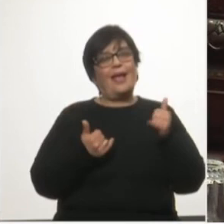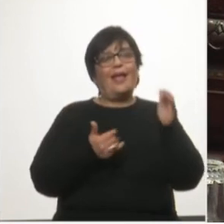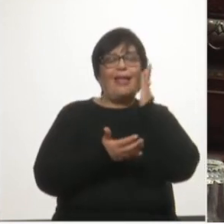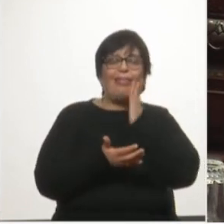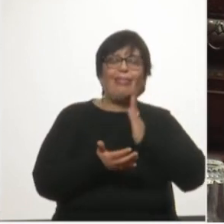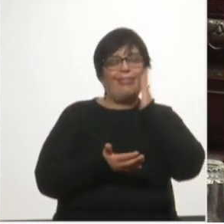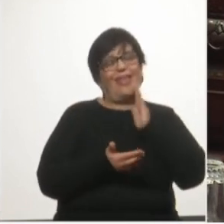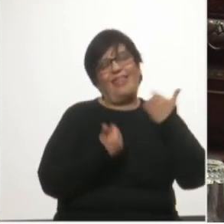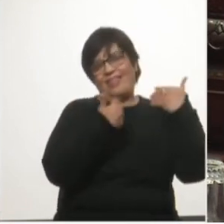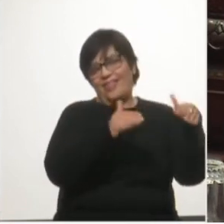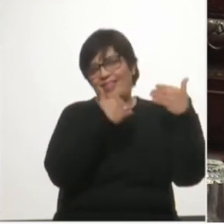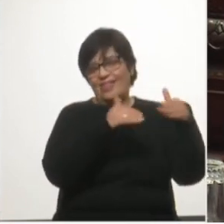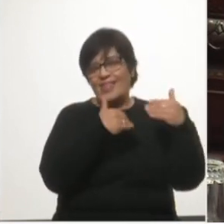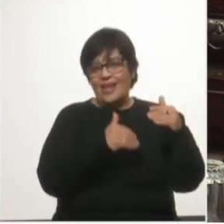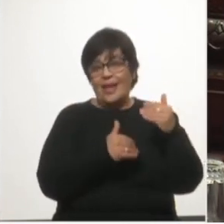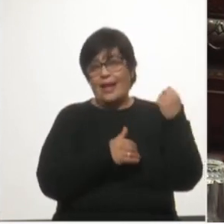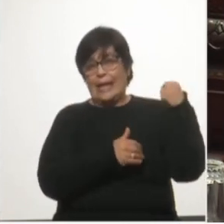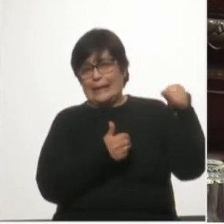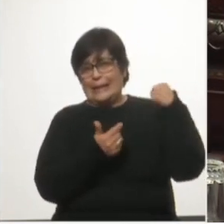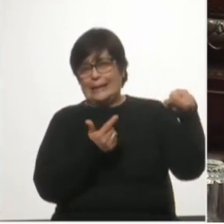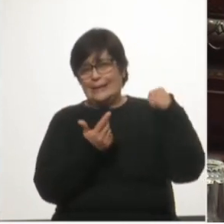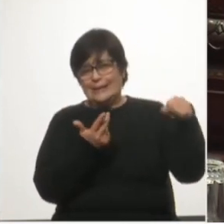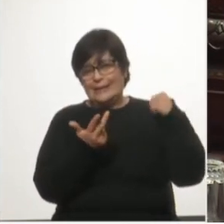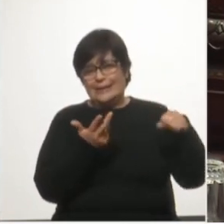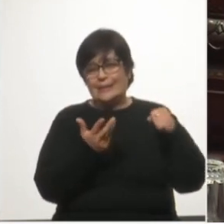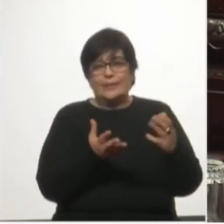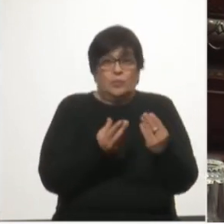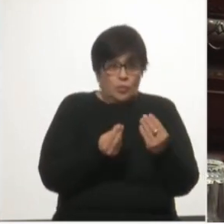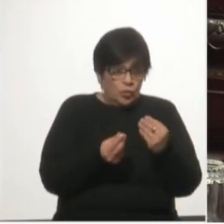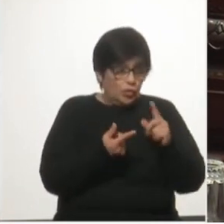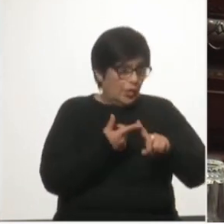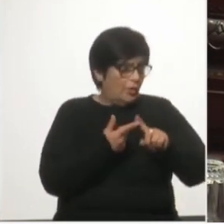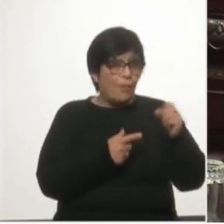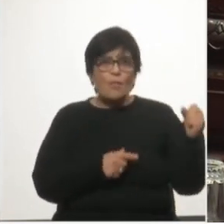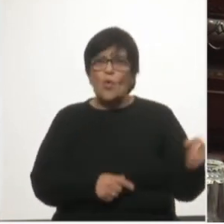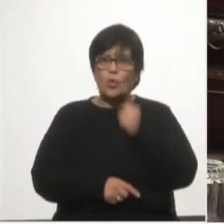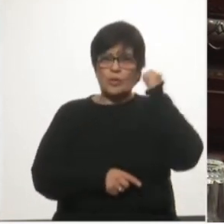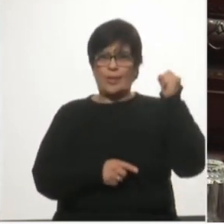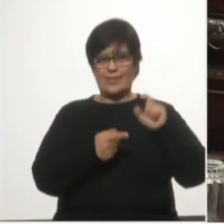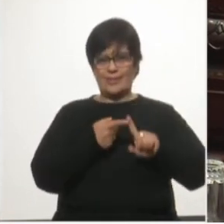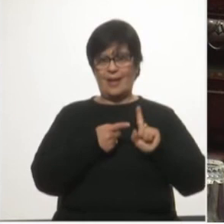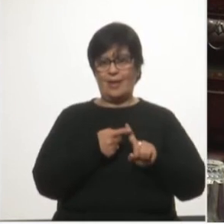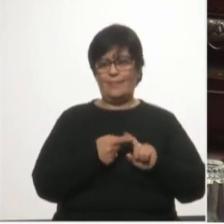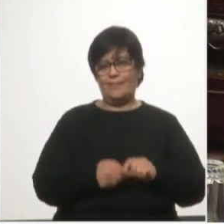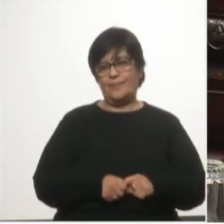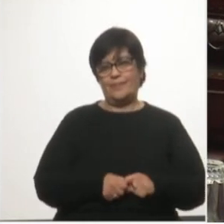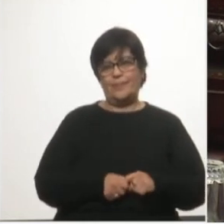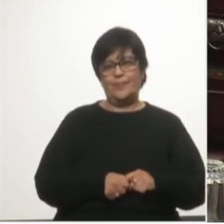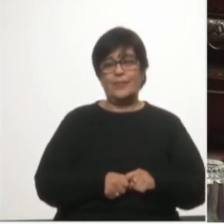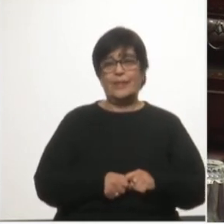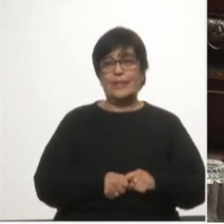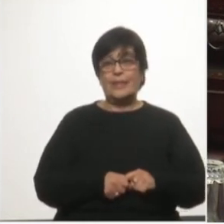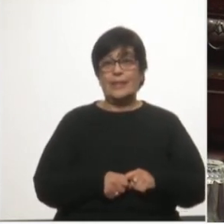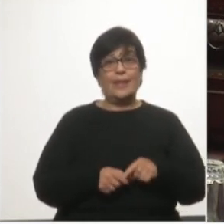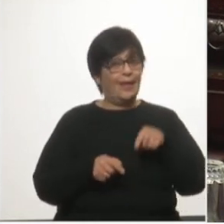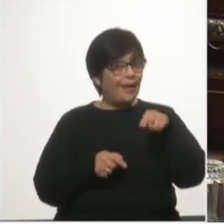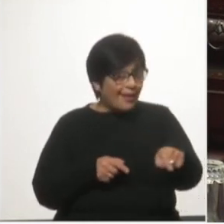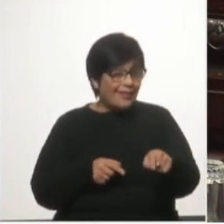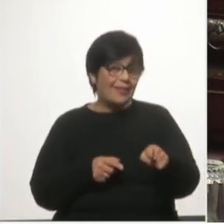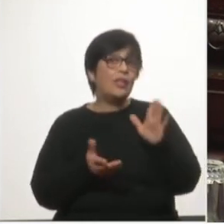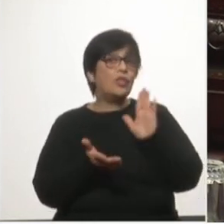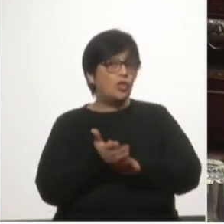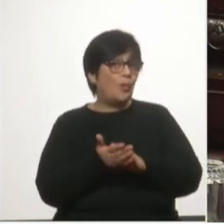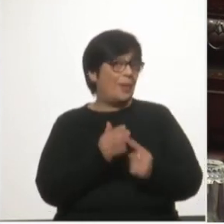empresa por los sucesivos incumplimientos de términos fundamentales del acuerdo del acuerdo de